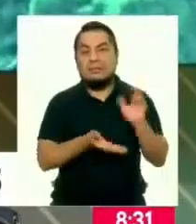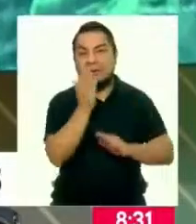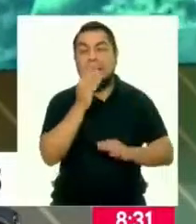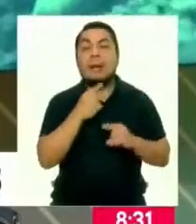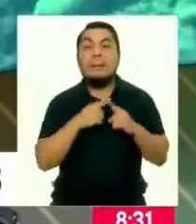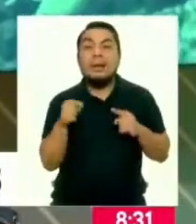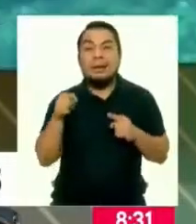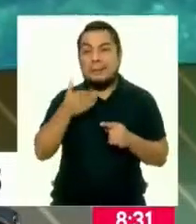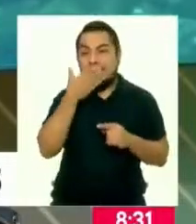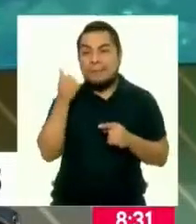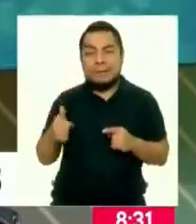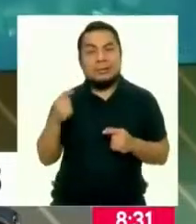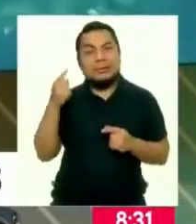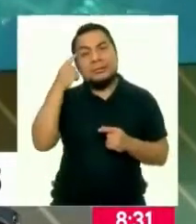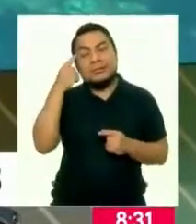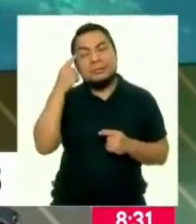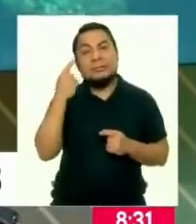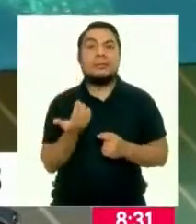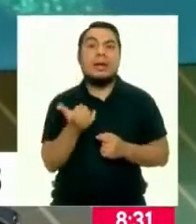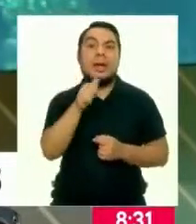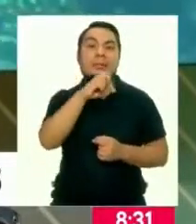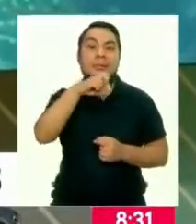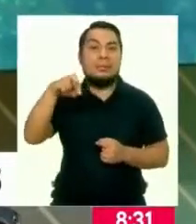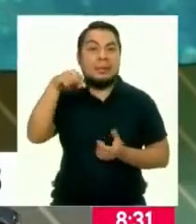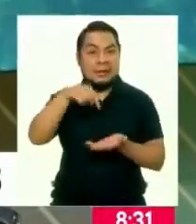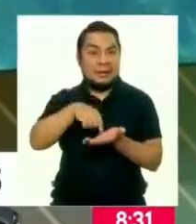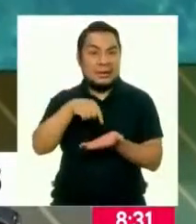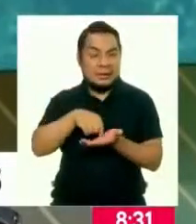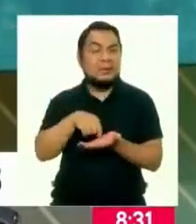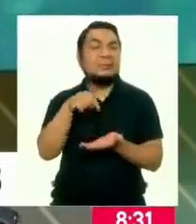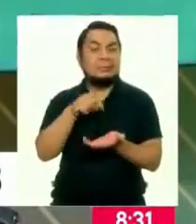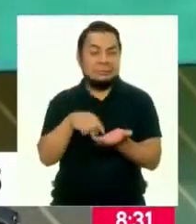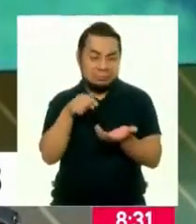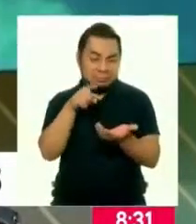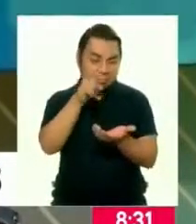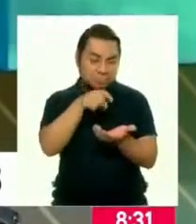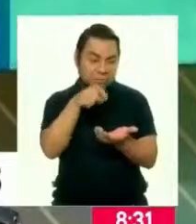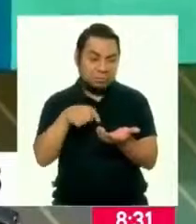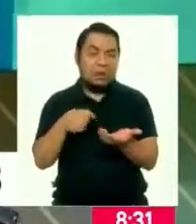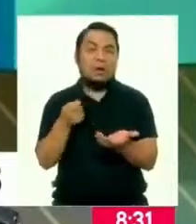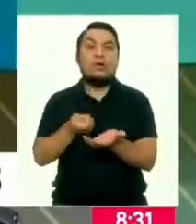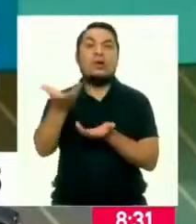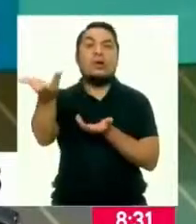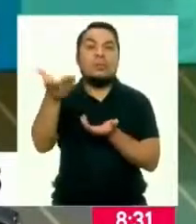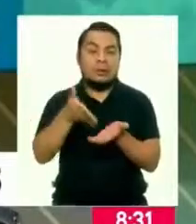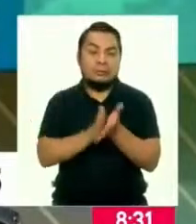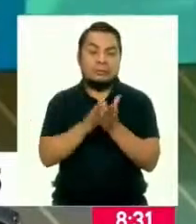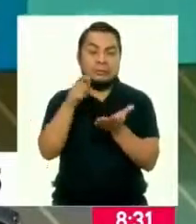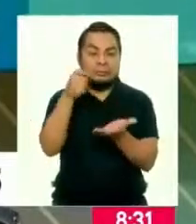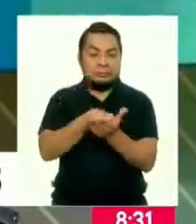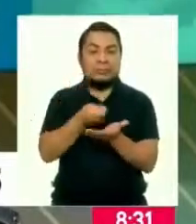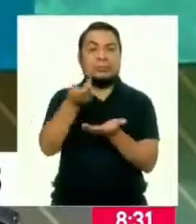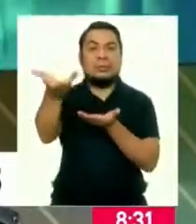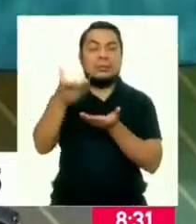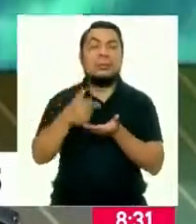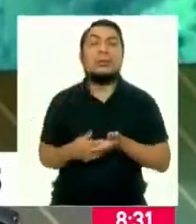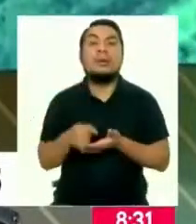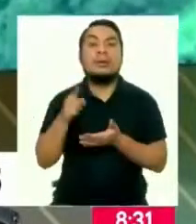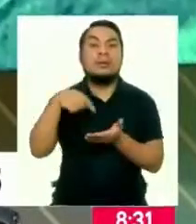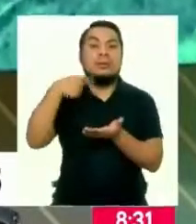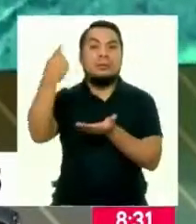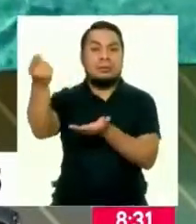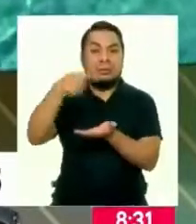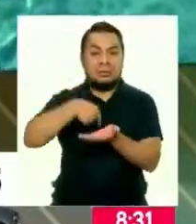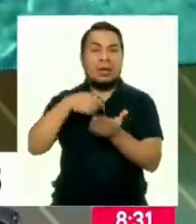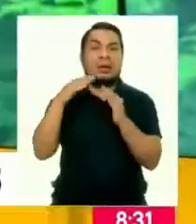es esa feria de una agricultura familiar que la tenemos en el aplicativo, ¿no? En las manos y podemos solicitar estos productos y nos